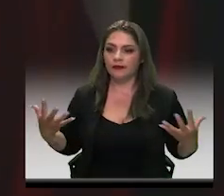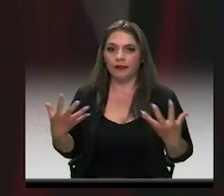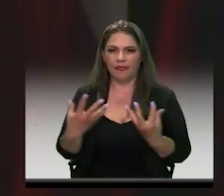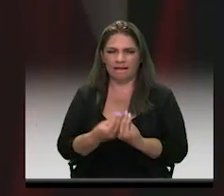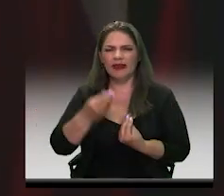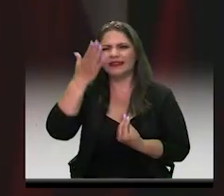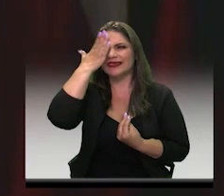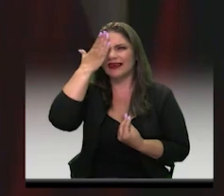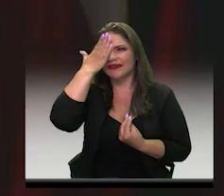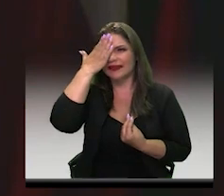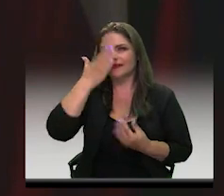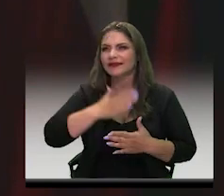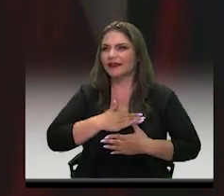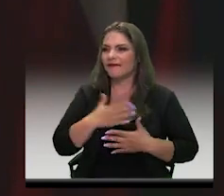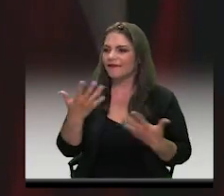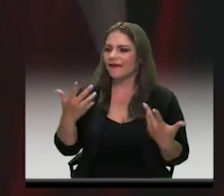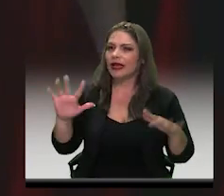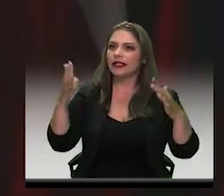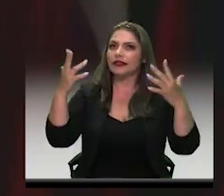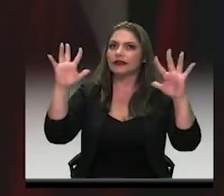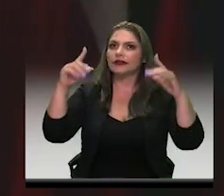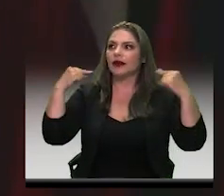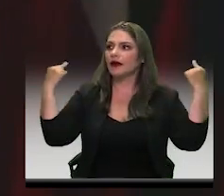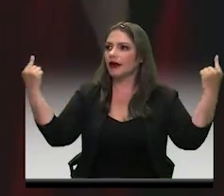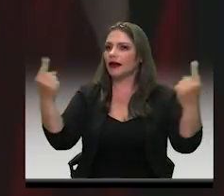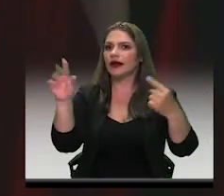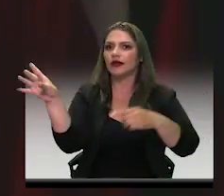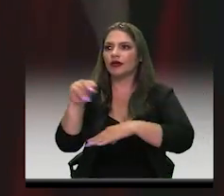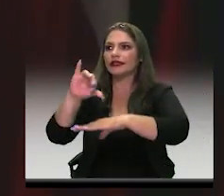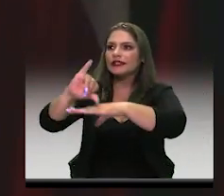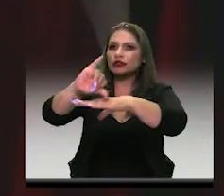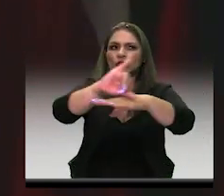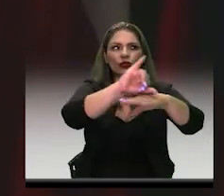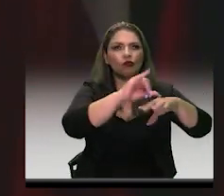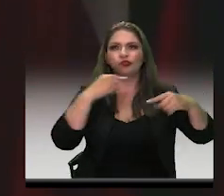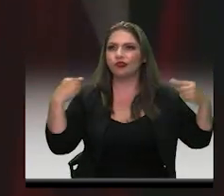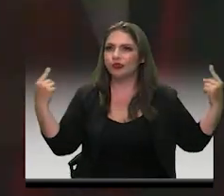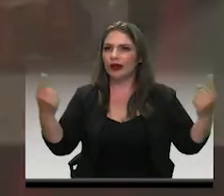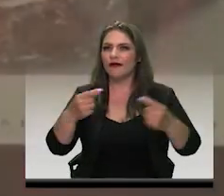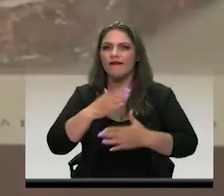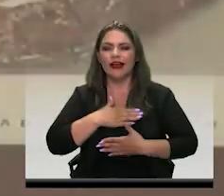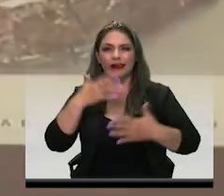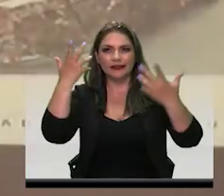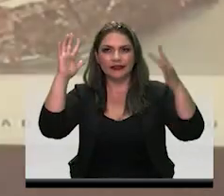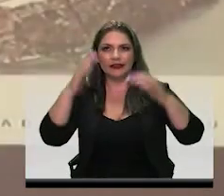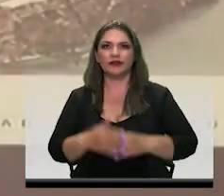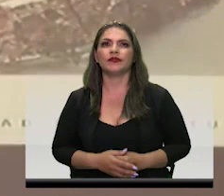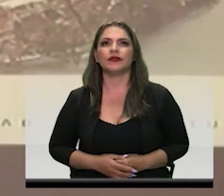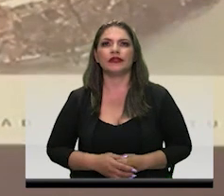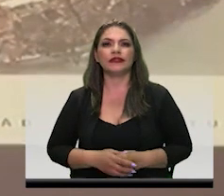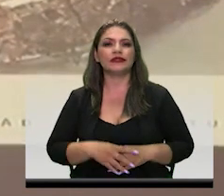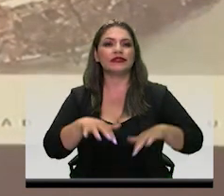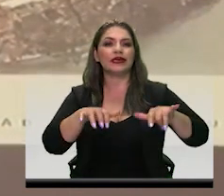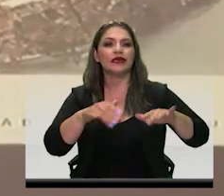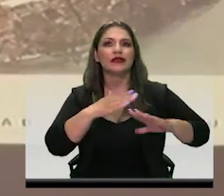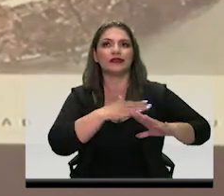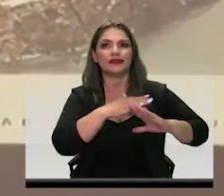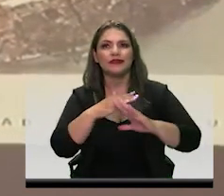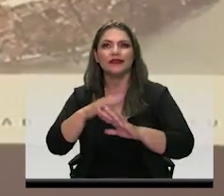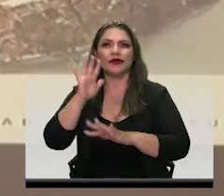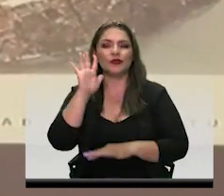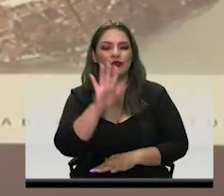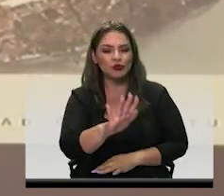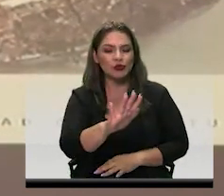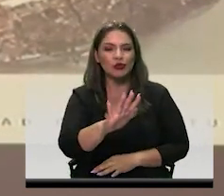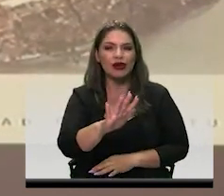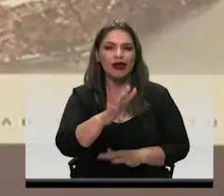felicitamos a todas las instancias correspondientes, porque como lo dijo su secretario de Seguridad de Itagüí, es el trabajo